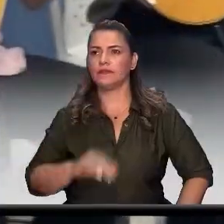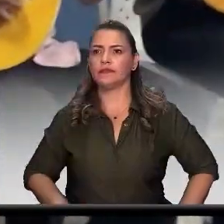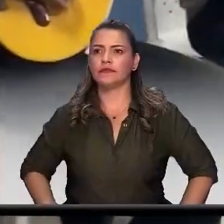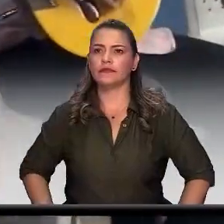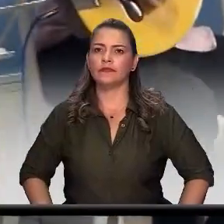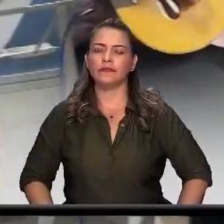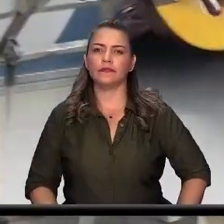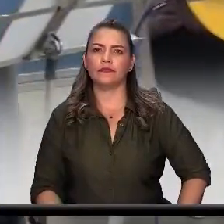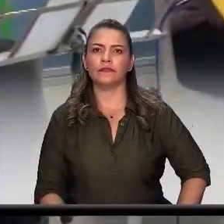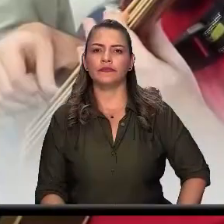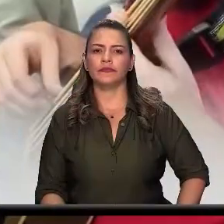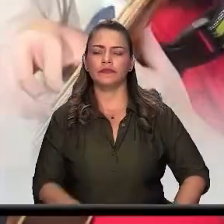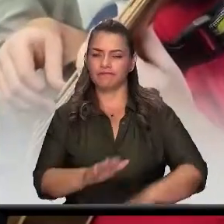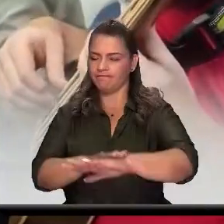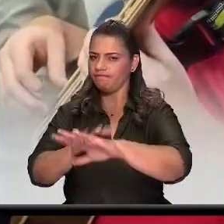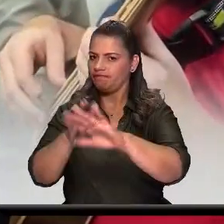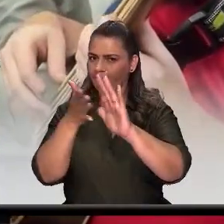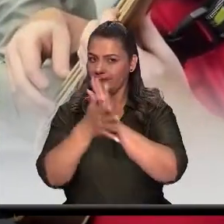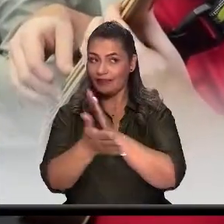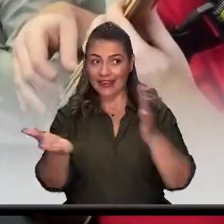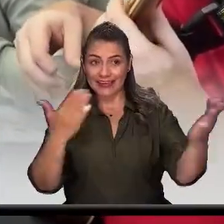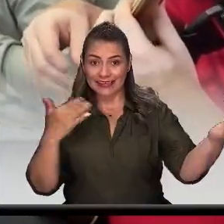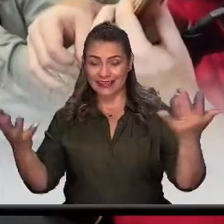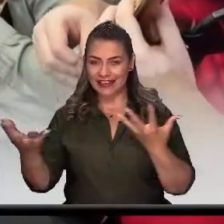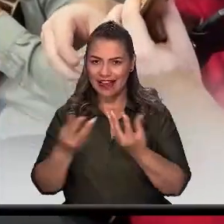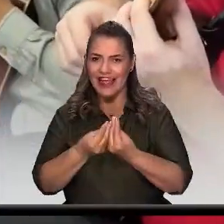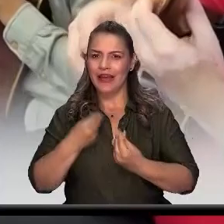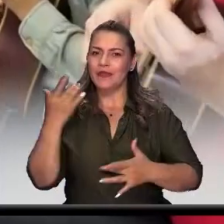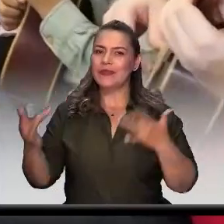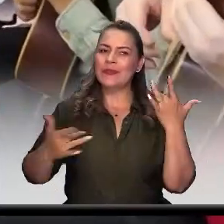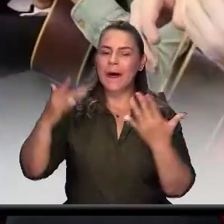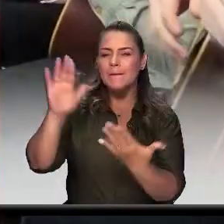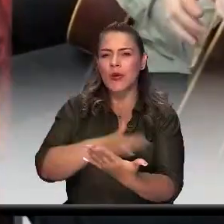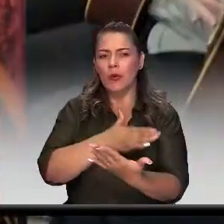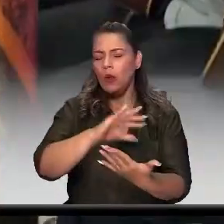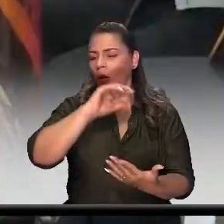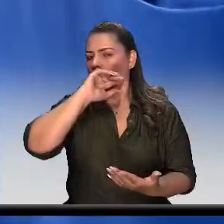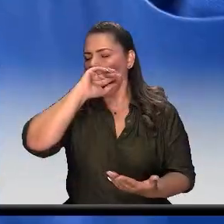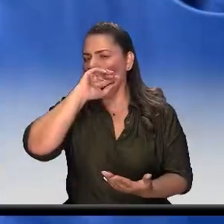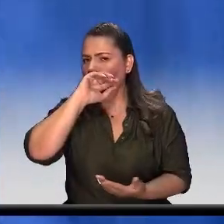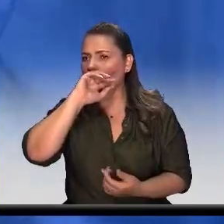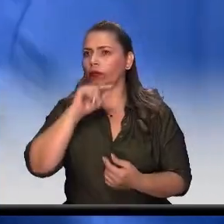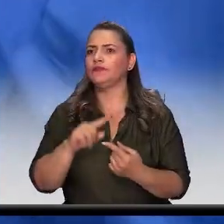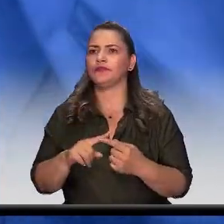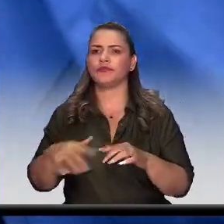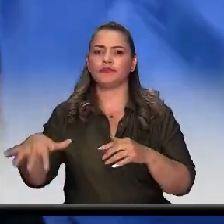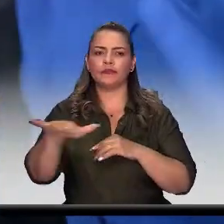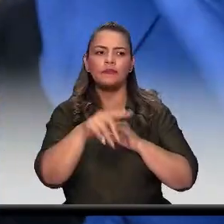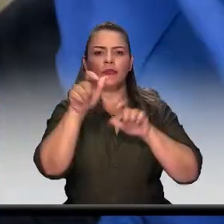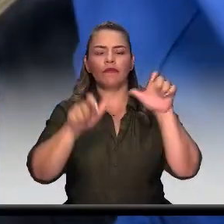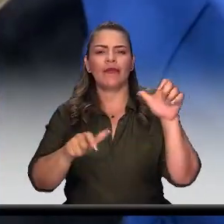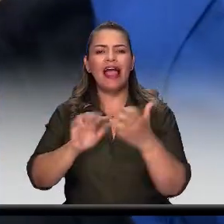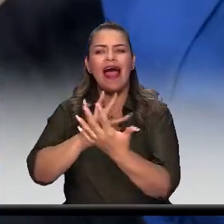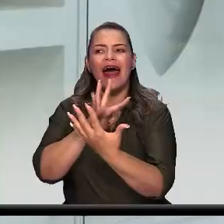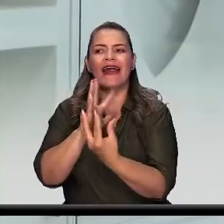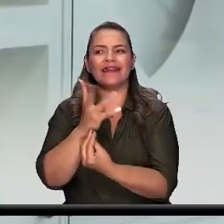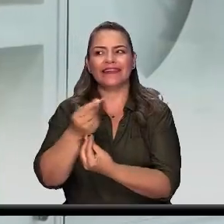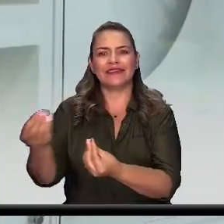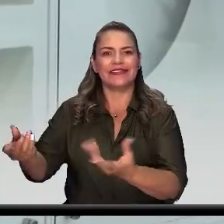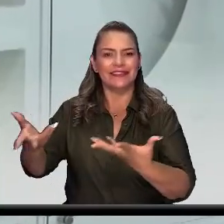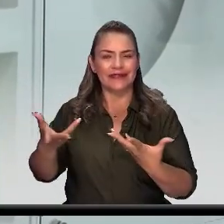Los invito a disfrutar del espectáculo musical y de danza que nos traen nuestros artistas itagüiseños, que se han